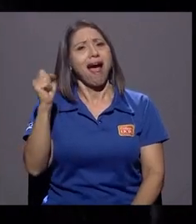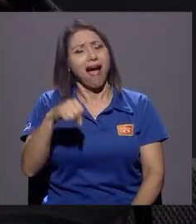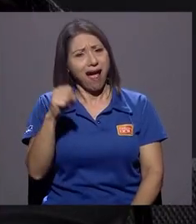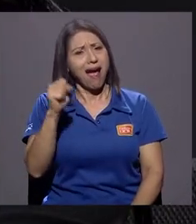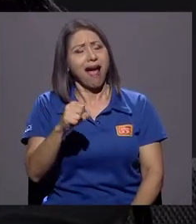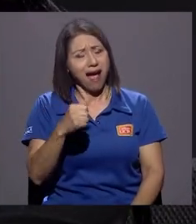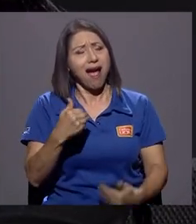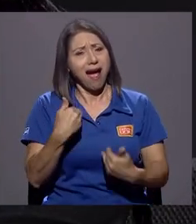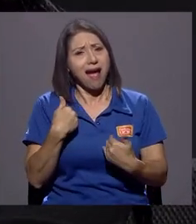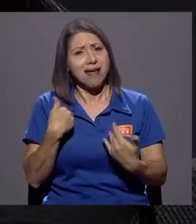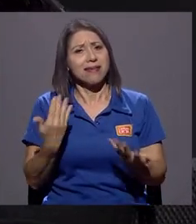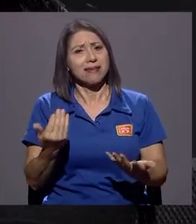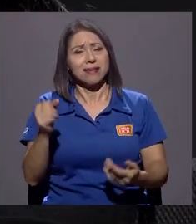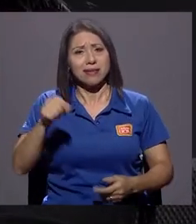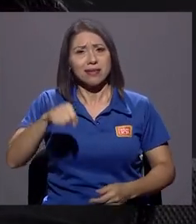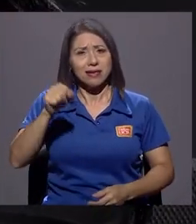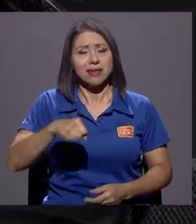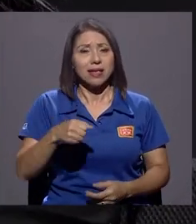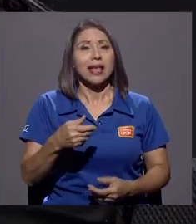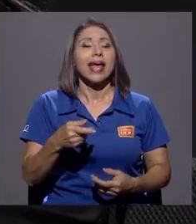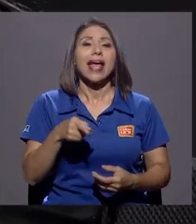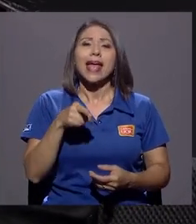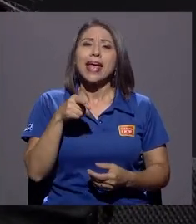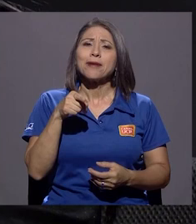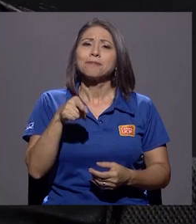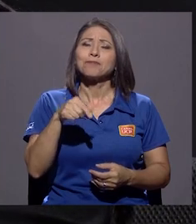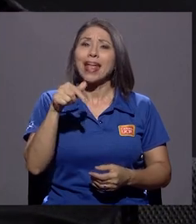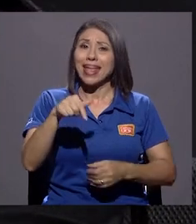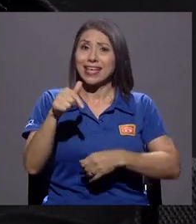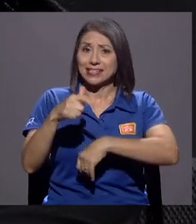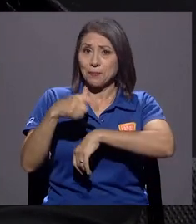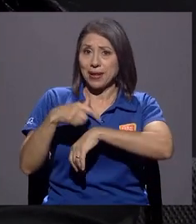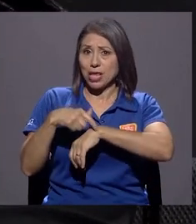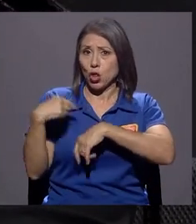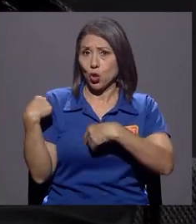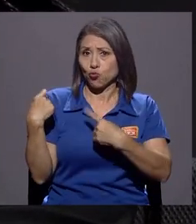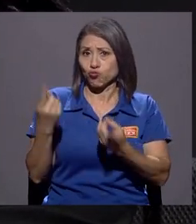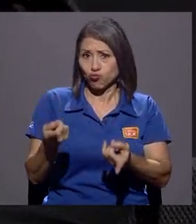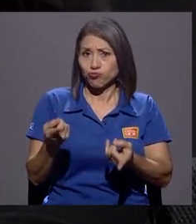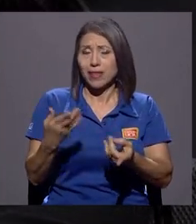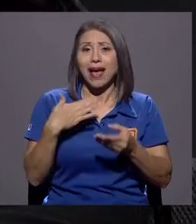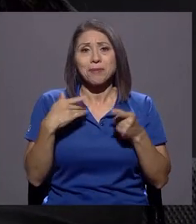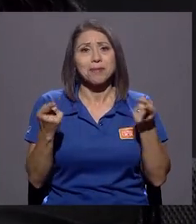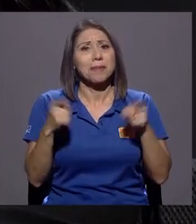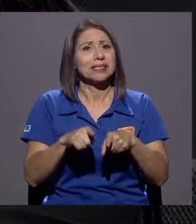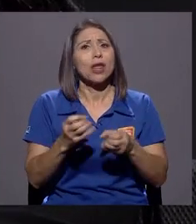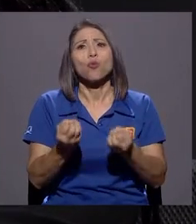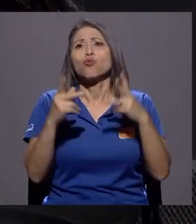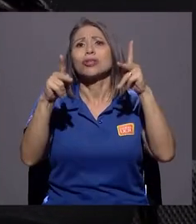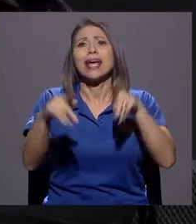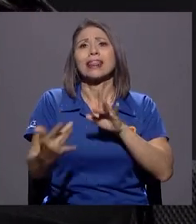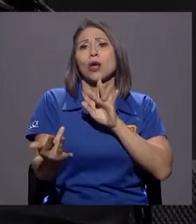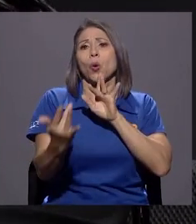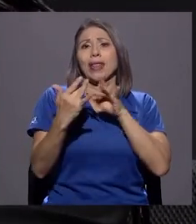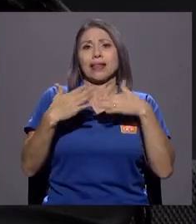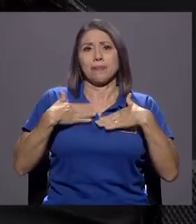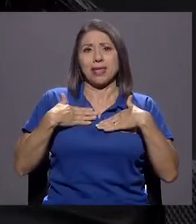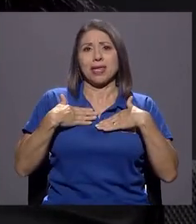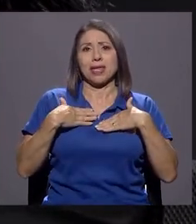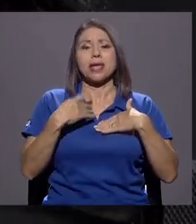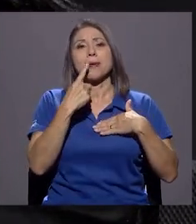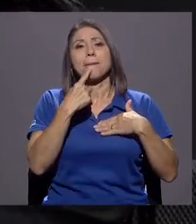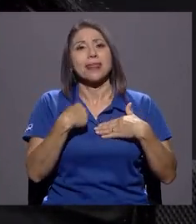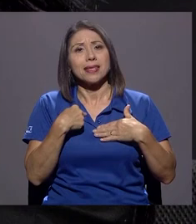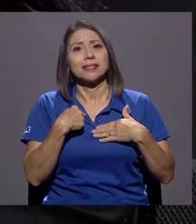hay. Incluso en ese, digamos, en este periodo me ha pasado que mucha gente me contacta, me dice, estoy viviendo